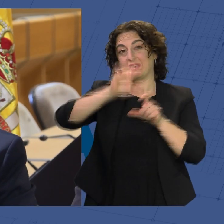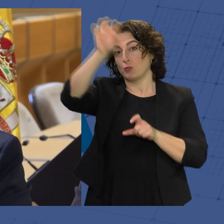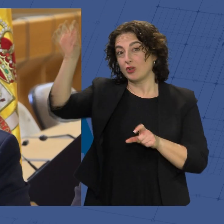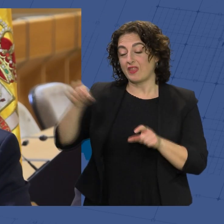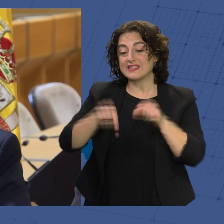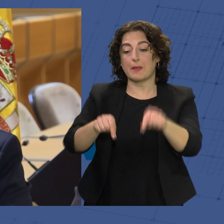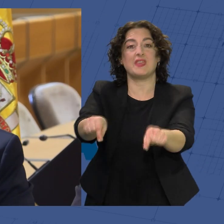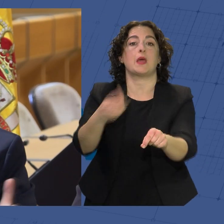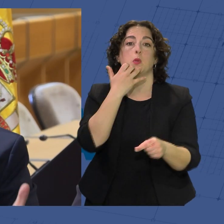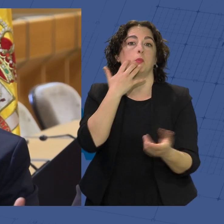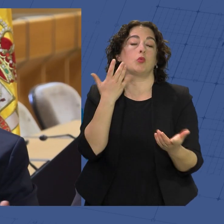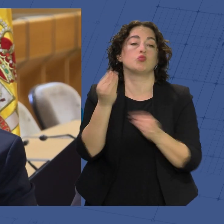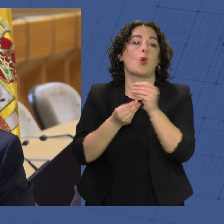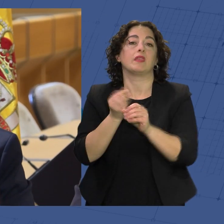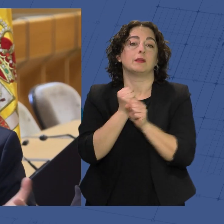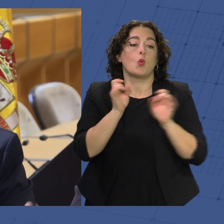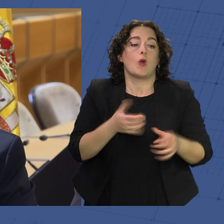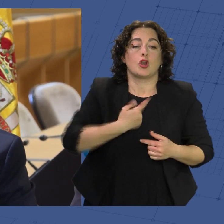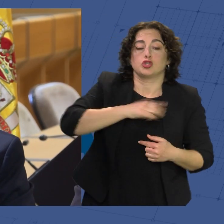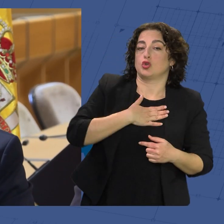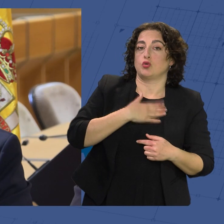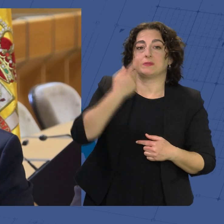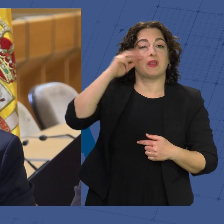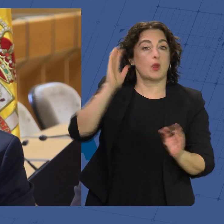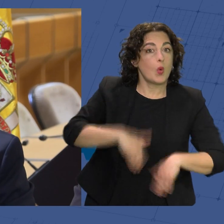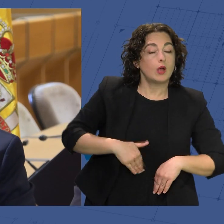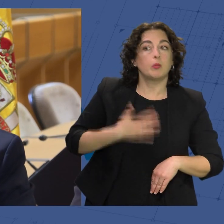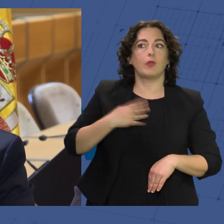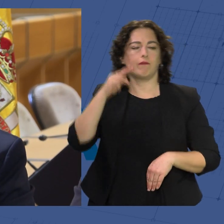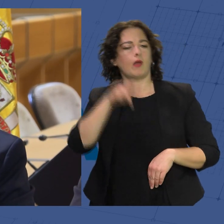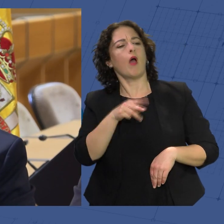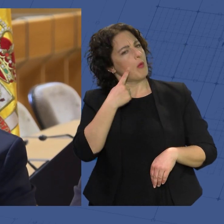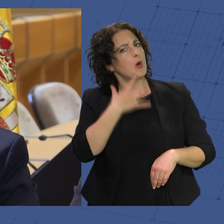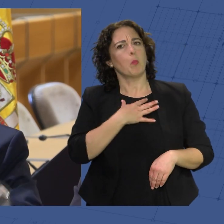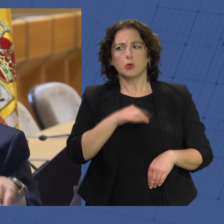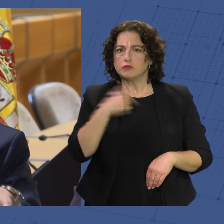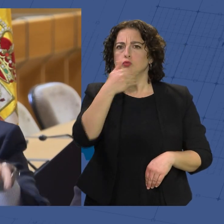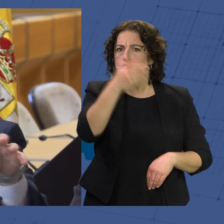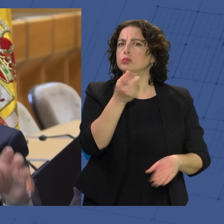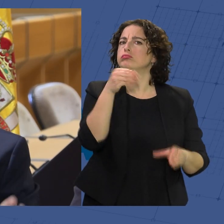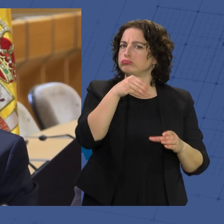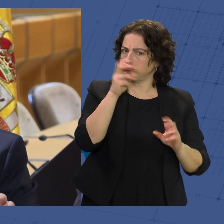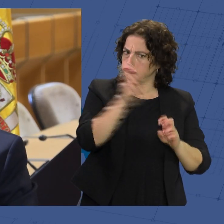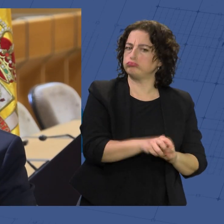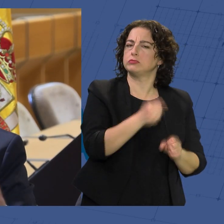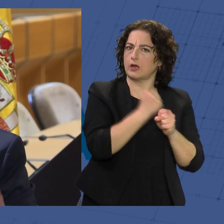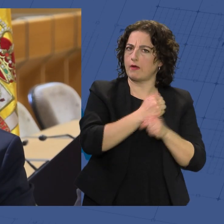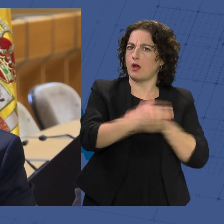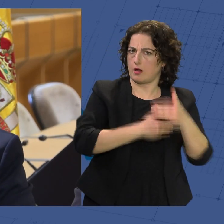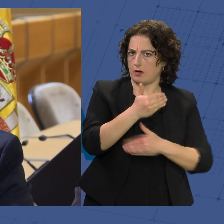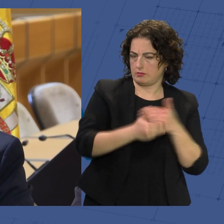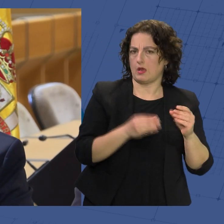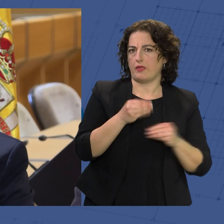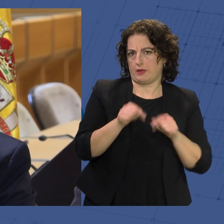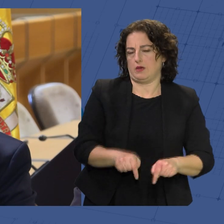que a lo mejor no hacían este tipo de cultivo, que pueden ver la provincia de Almería como un lugar ideal para tener ese ecosistema, ese hub